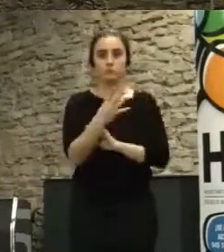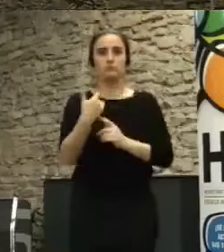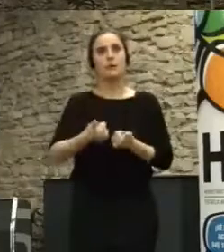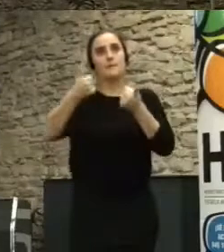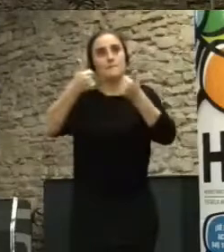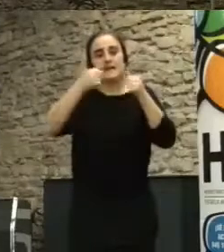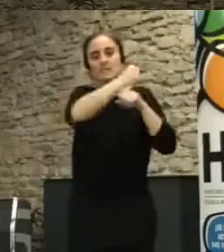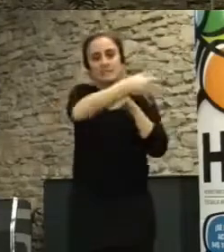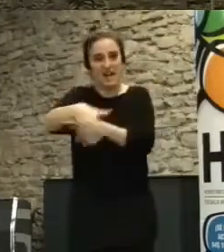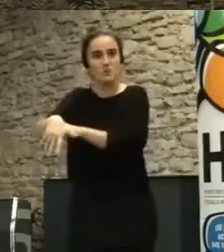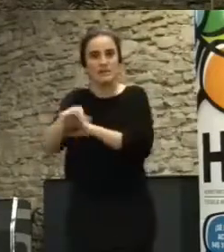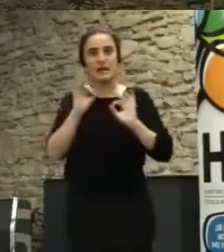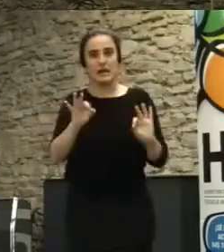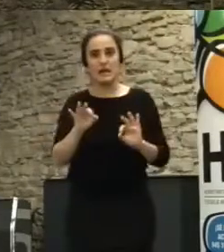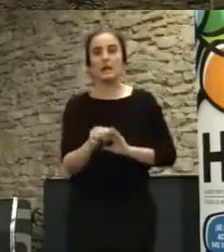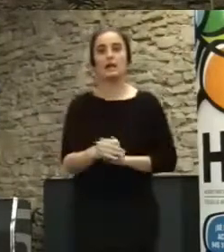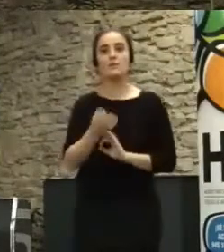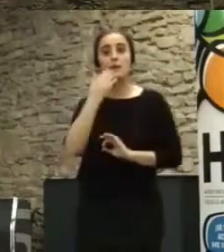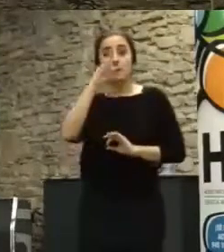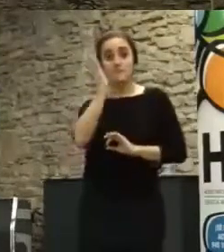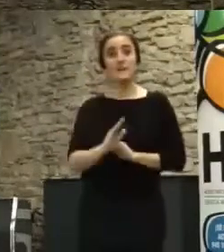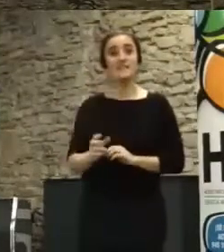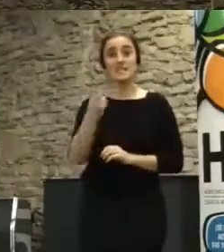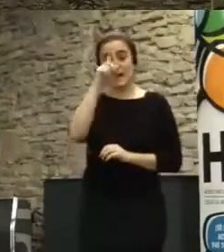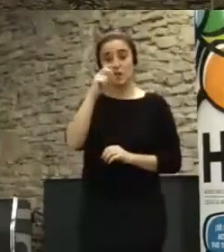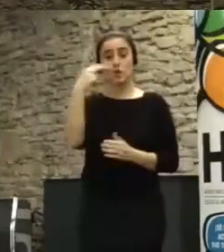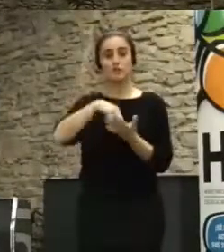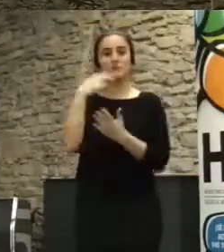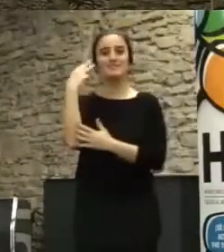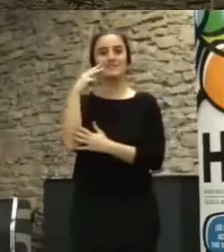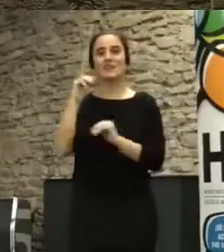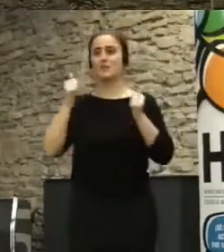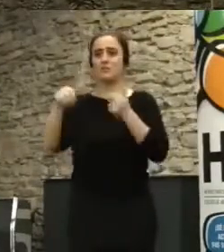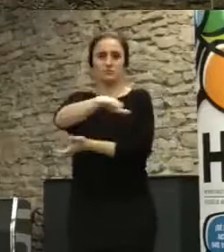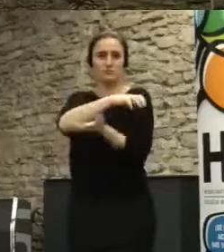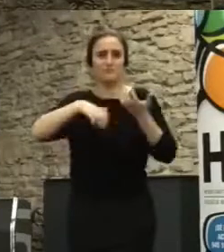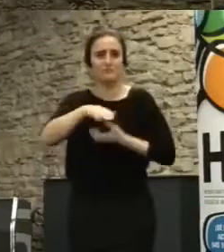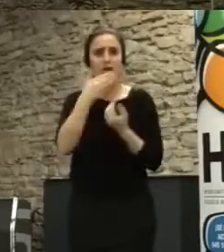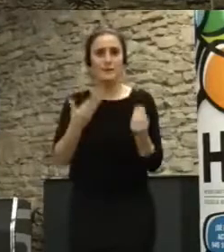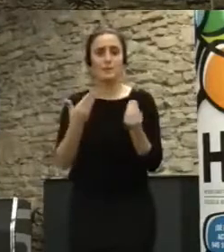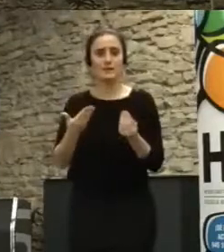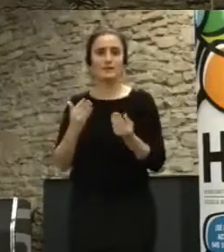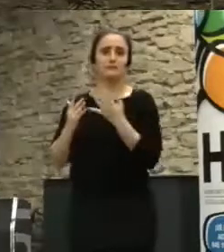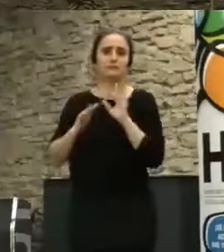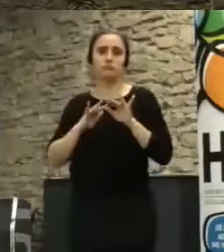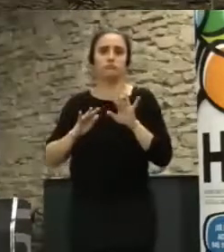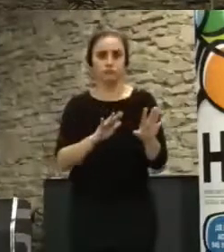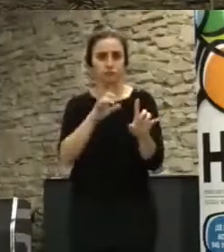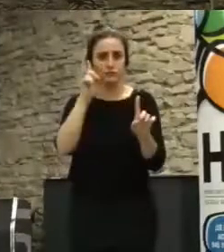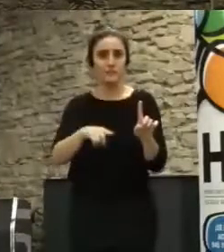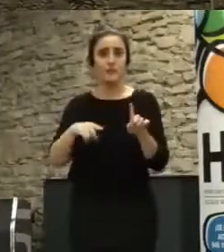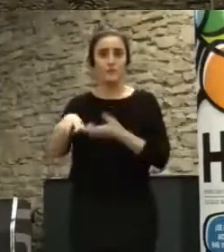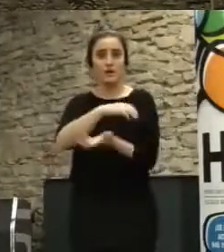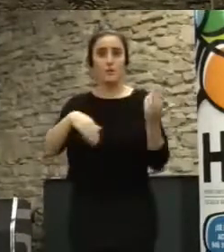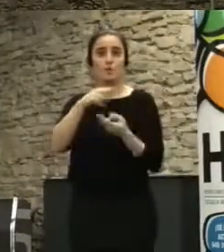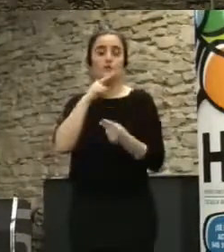poliédrica, ¿no? Un caso de Brasil, ¿no? En 2013 hubo grandes revueltas en Brasil, las revueltas del Pase Libre, que luego